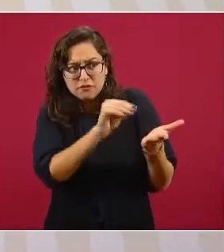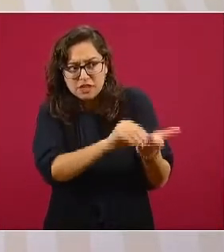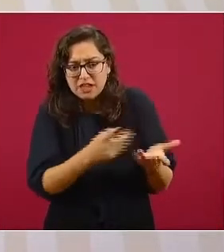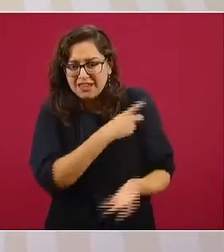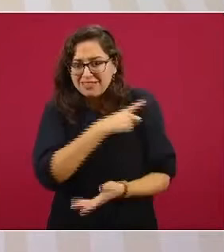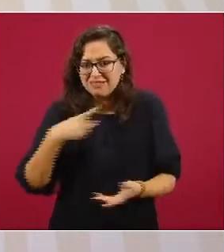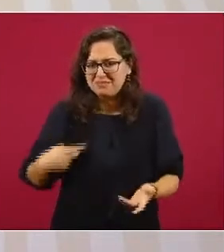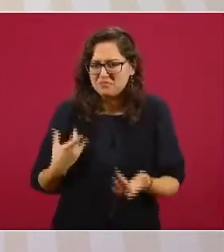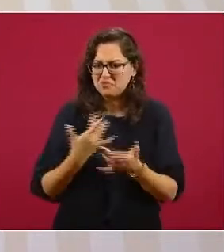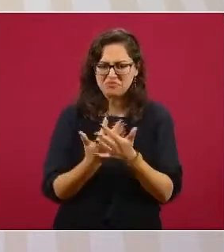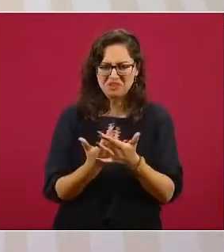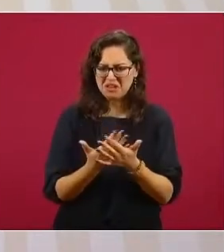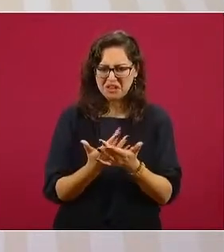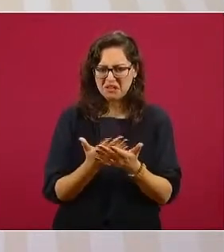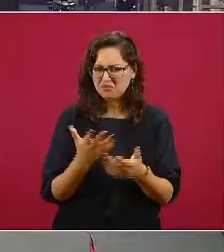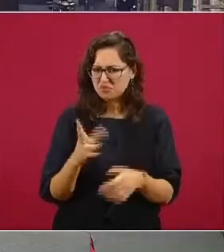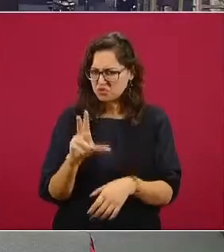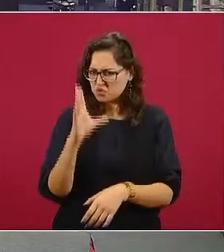¿Mande?